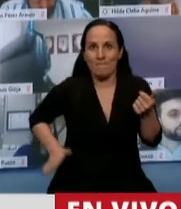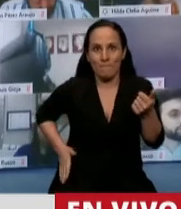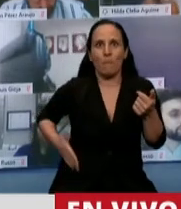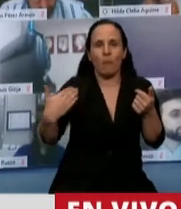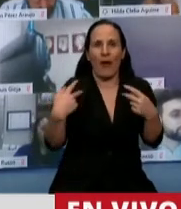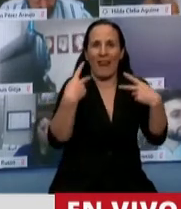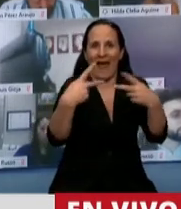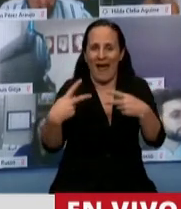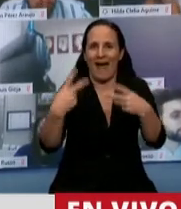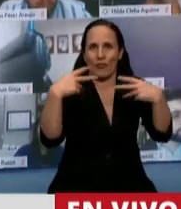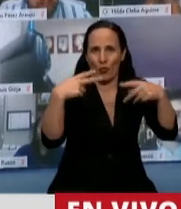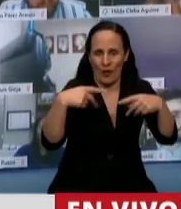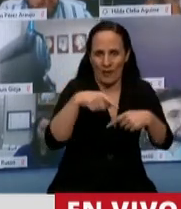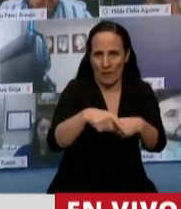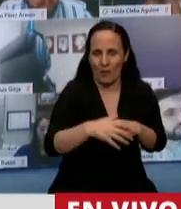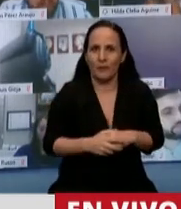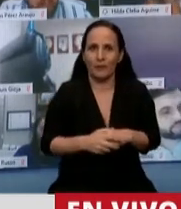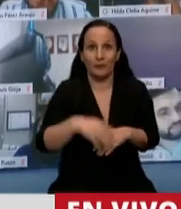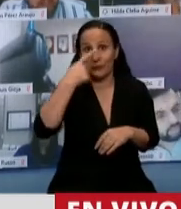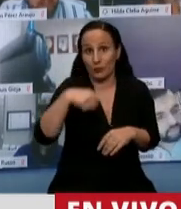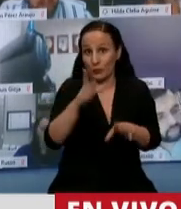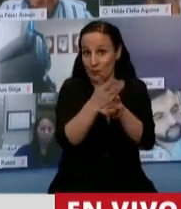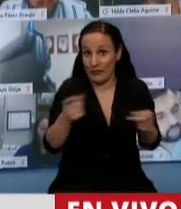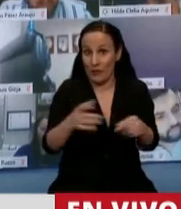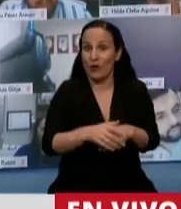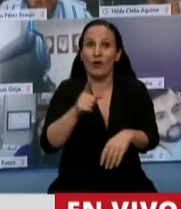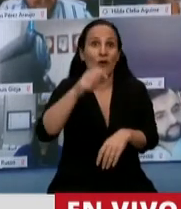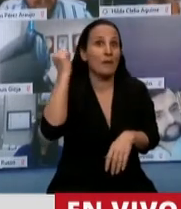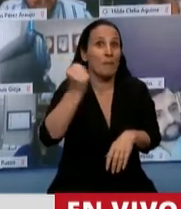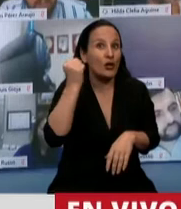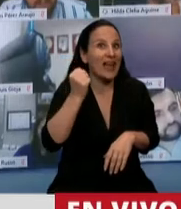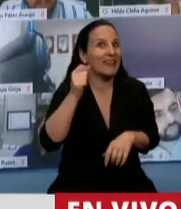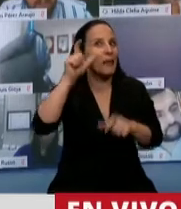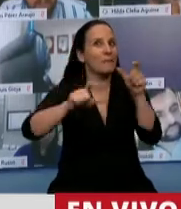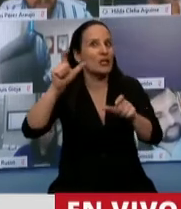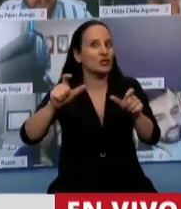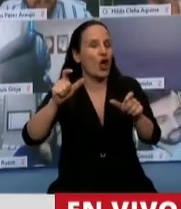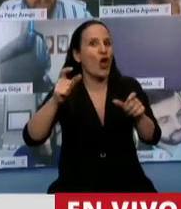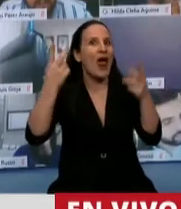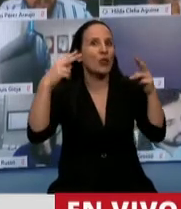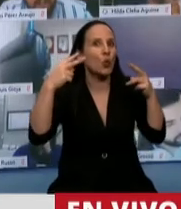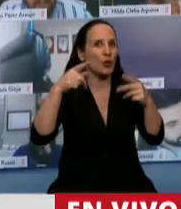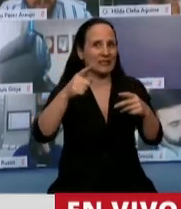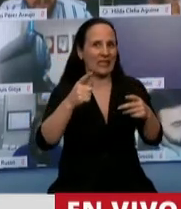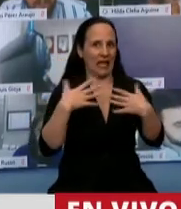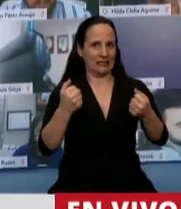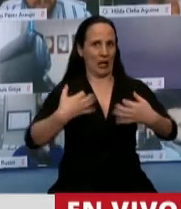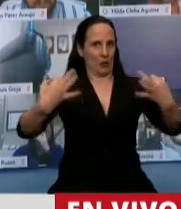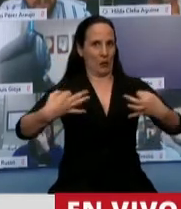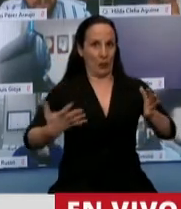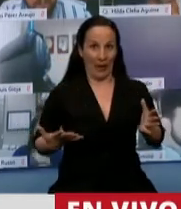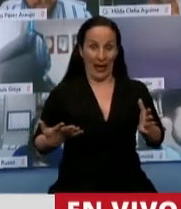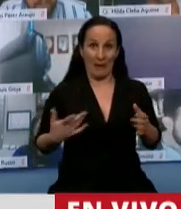turística importante. Y por último, para cerrar, va a ser importante que haya turistas sanos, porque sin turistas sanos no vamos a tener actividad